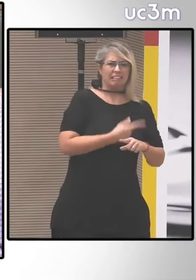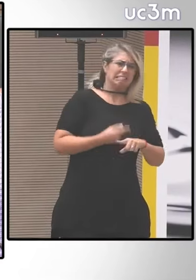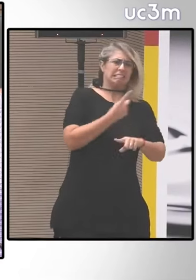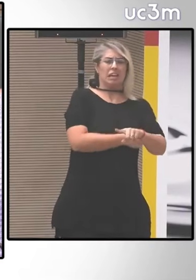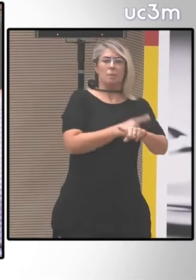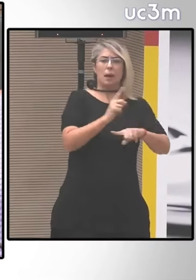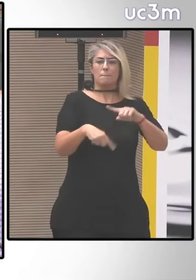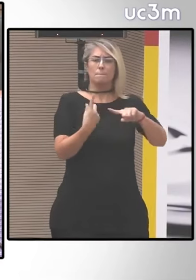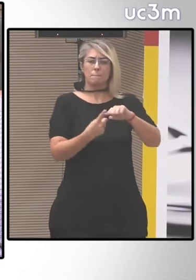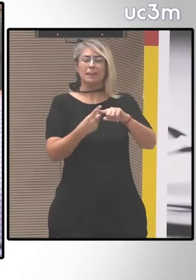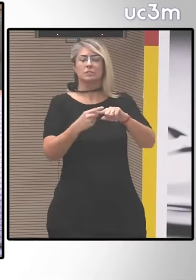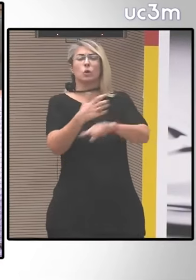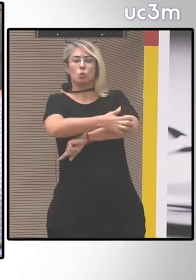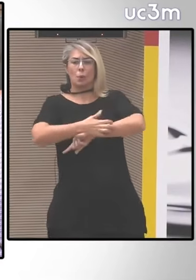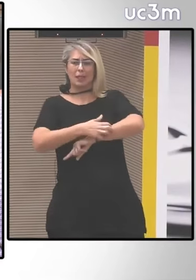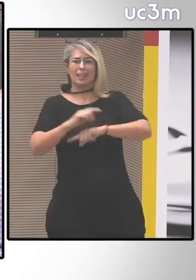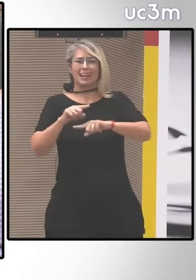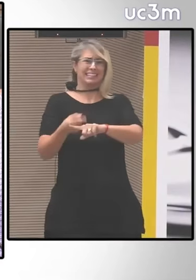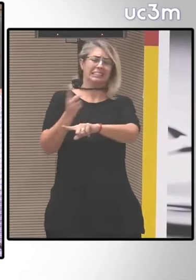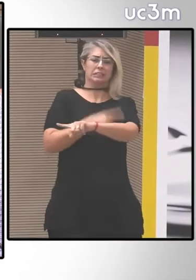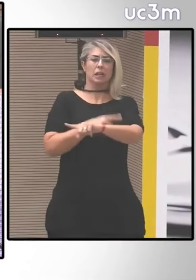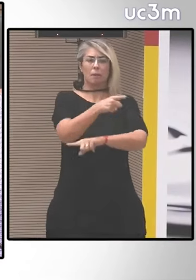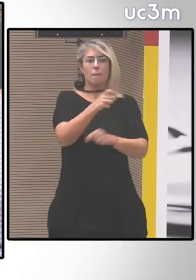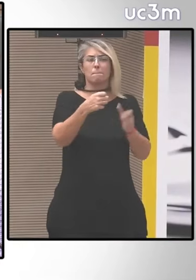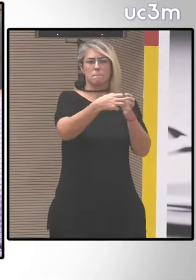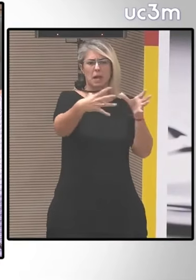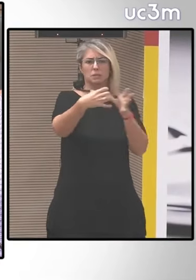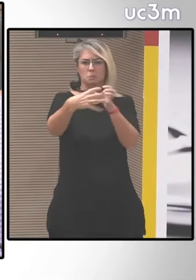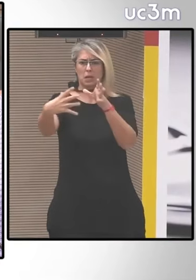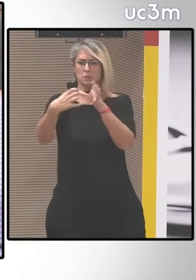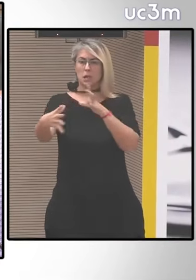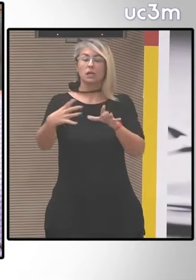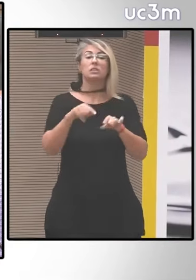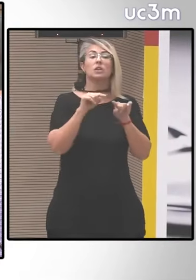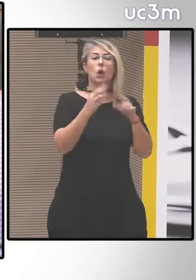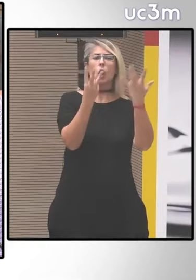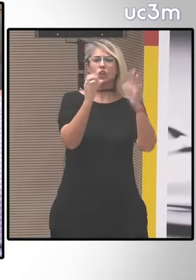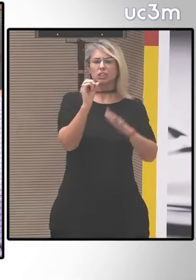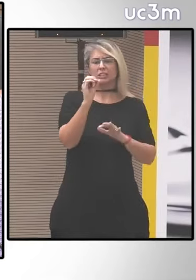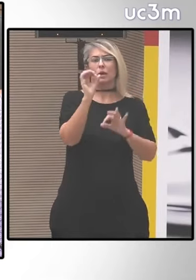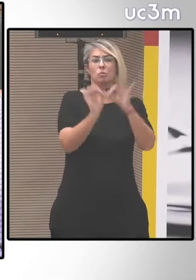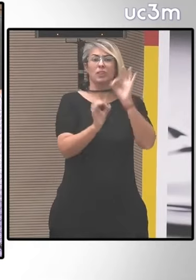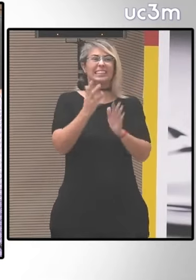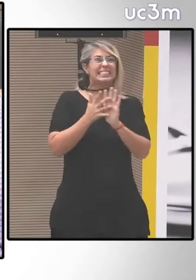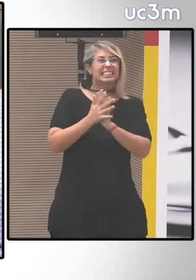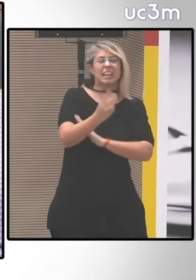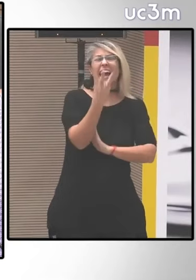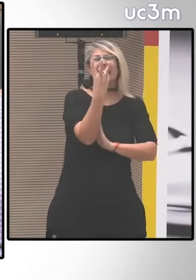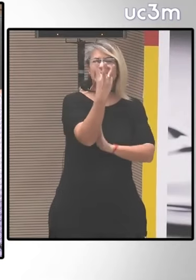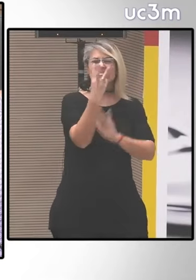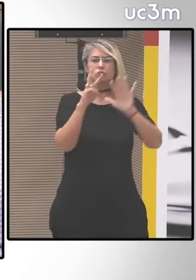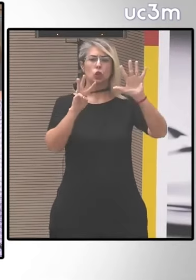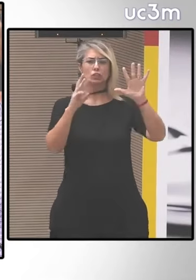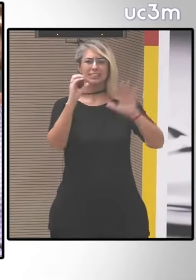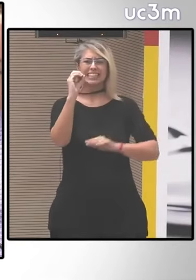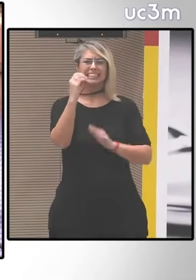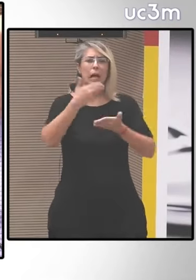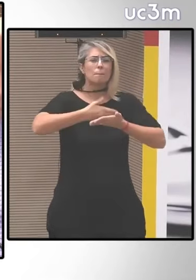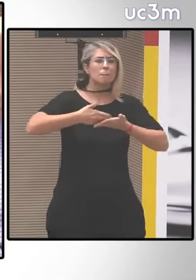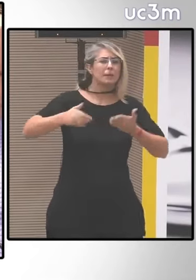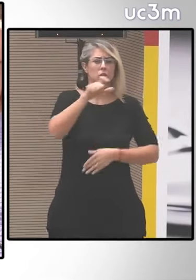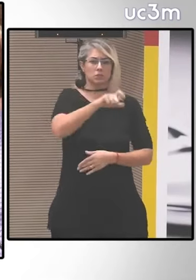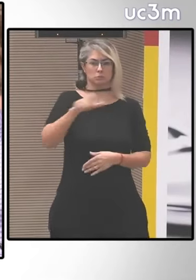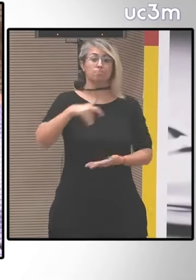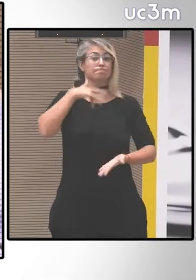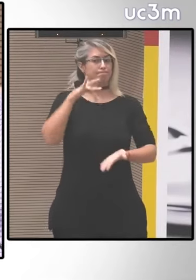aumentado en las últimas décadas el 60% de la población de América Latina es decir 380 millones de personas se encuentran